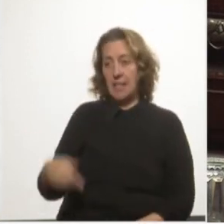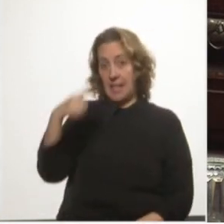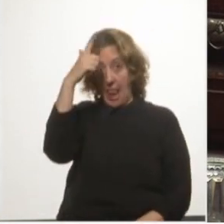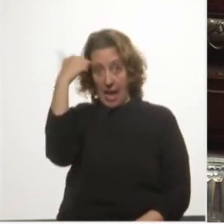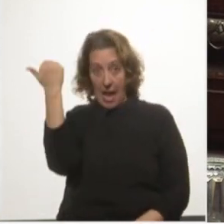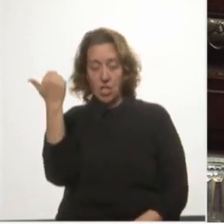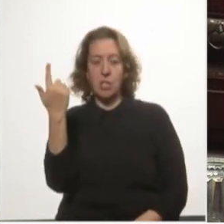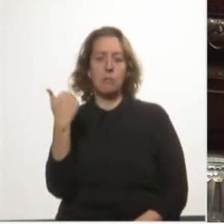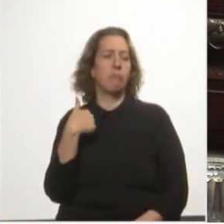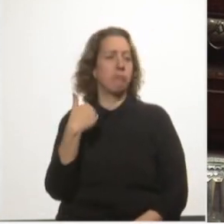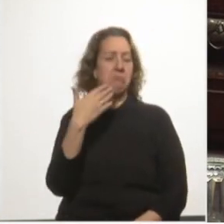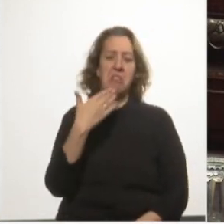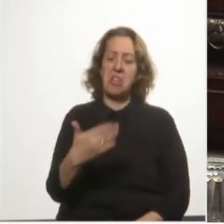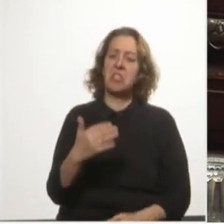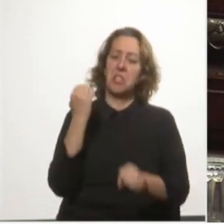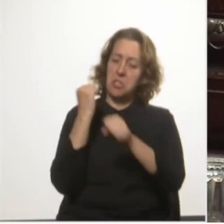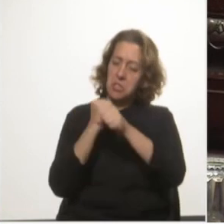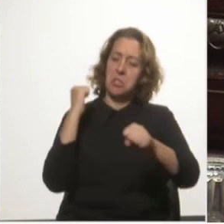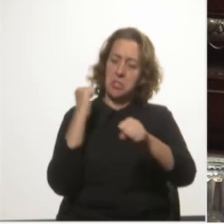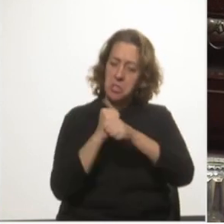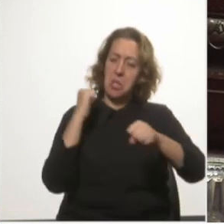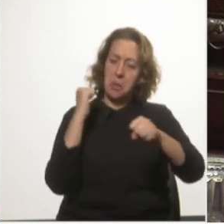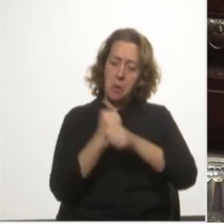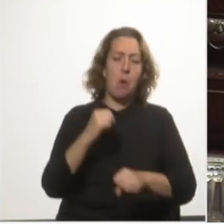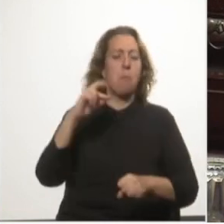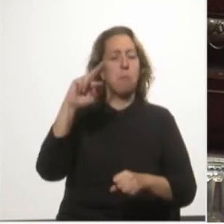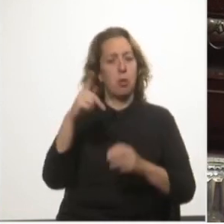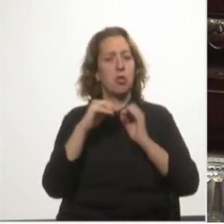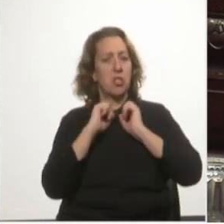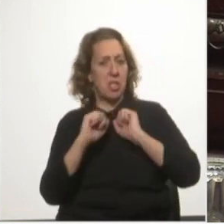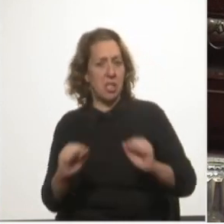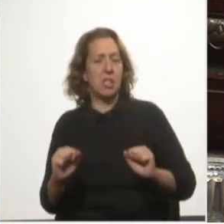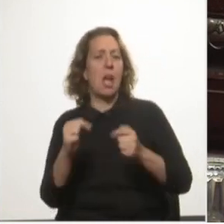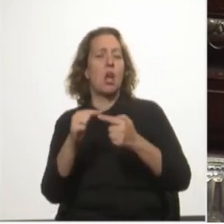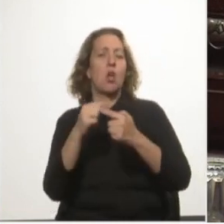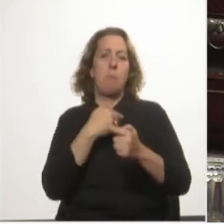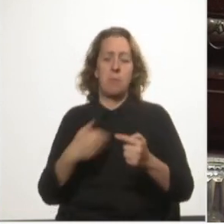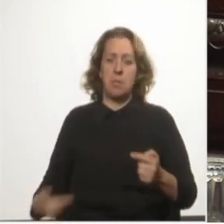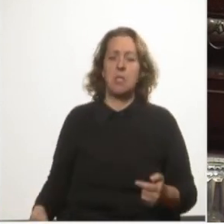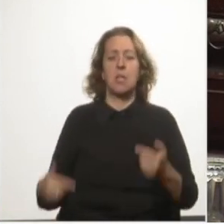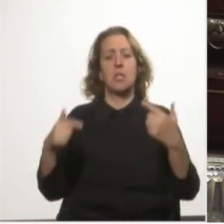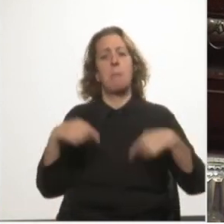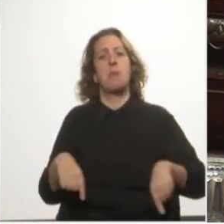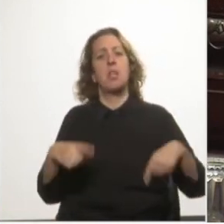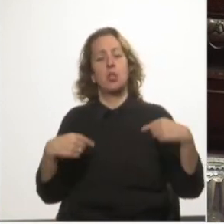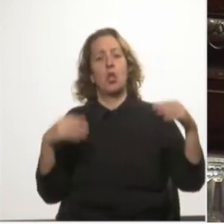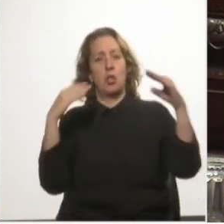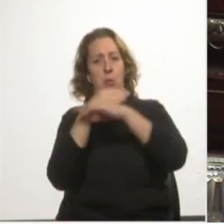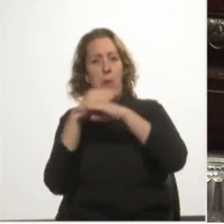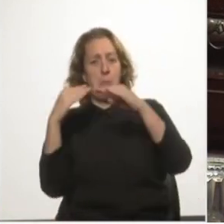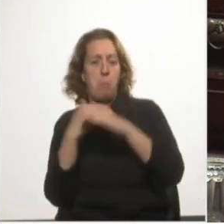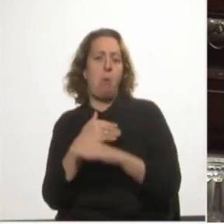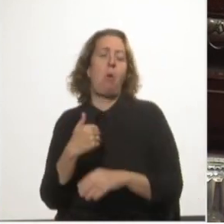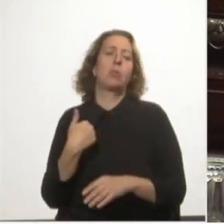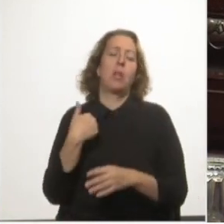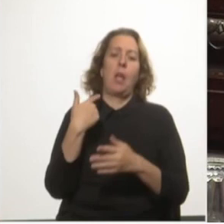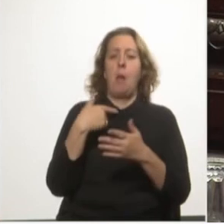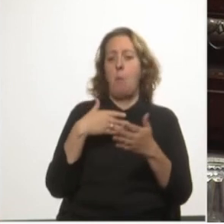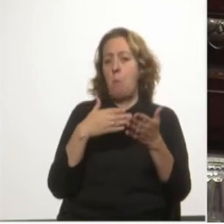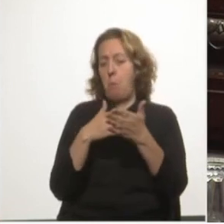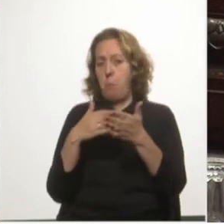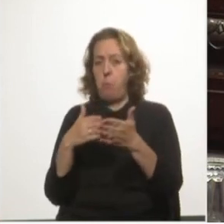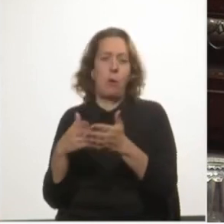al arduo trabajo del prosecretario de la Presidencia, del Ministro de Transporte, del presidente del puerto y de tantos otros funcionarios del gobierno,